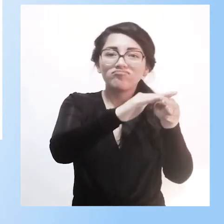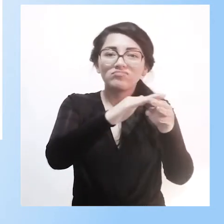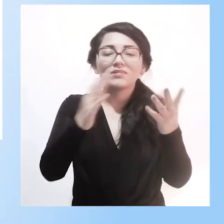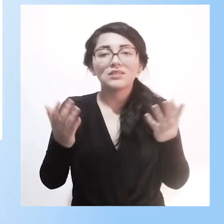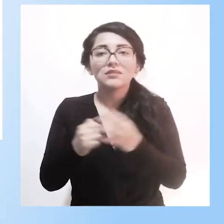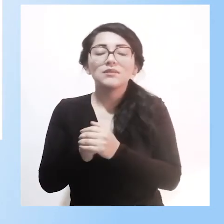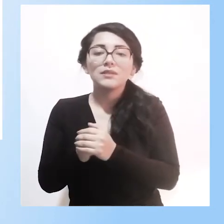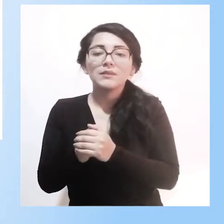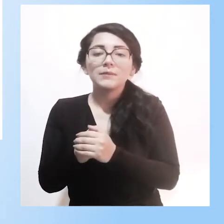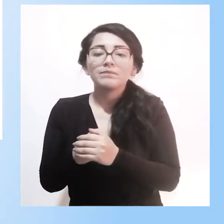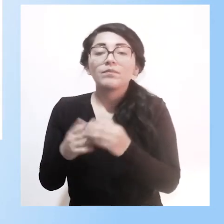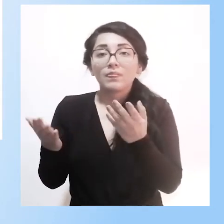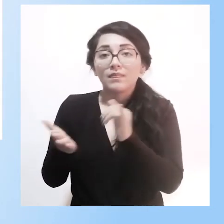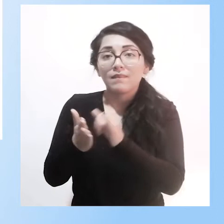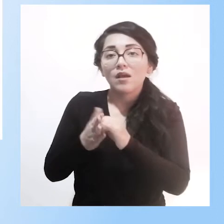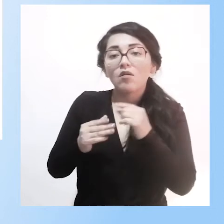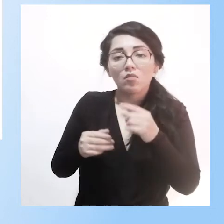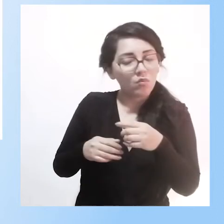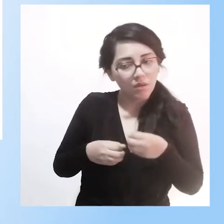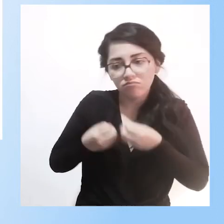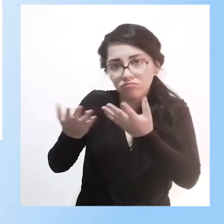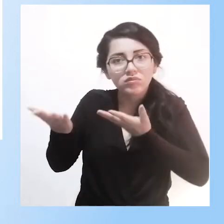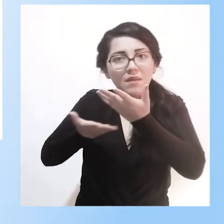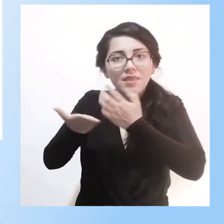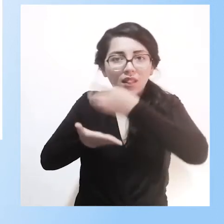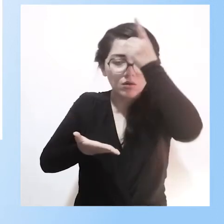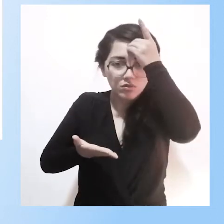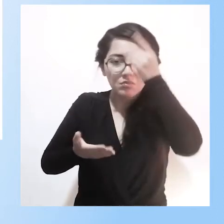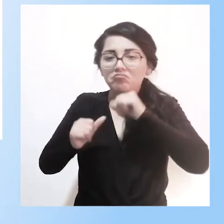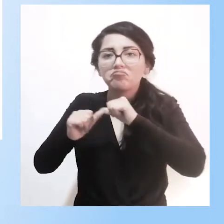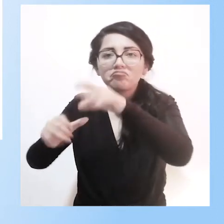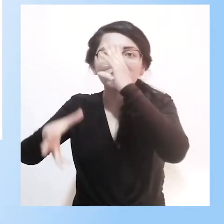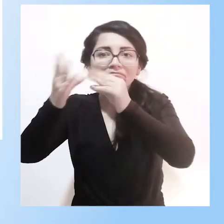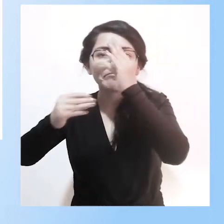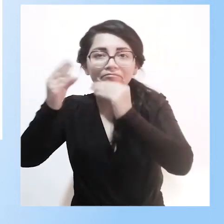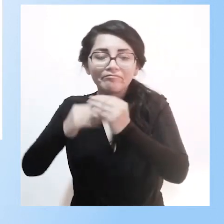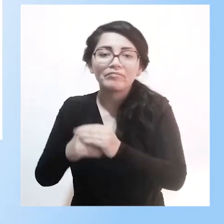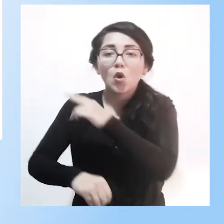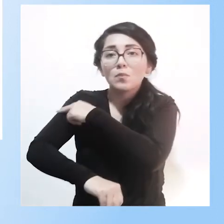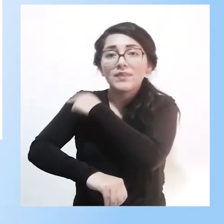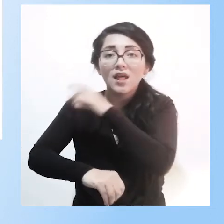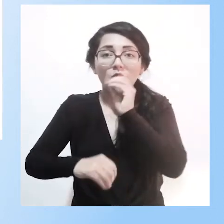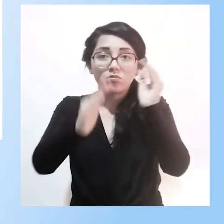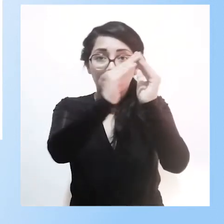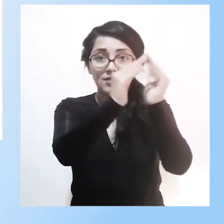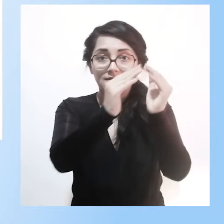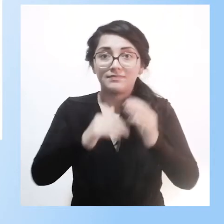continuidad de su proceso de enseñanza-aprendizaje en el contexto educativo, hospitalario y domiciliario.